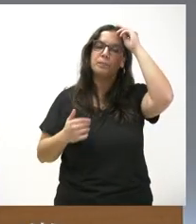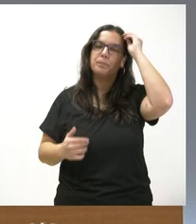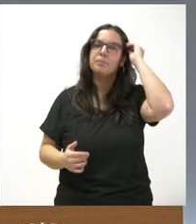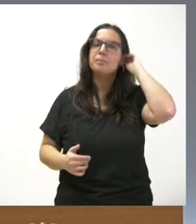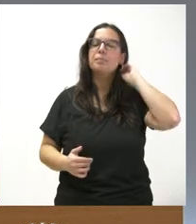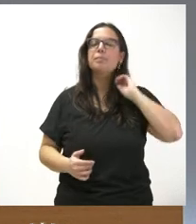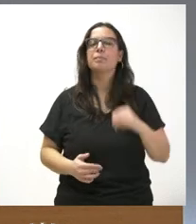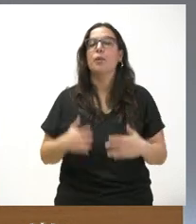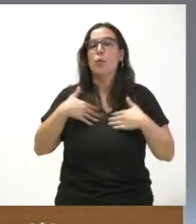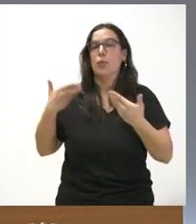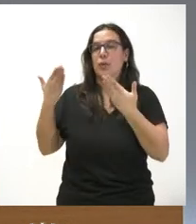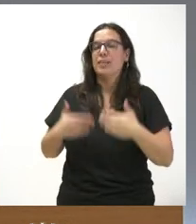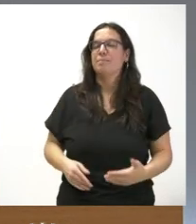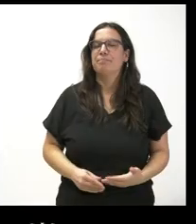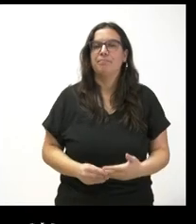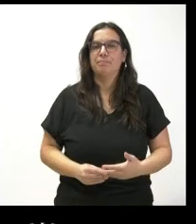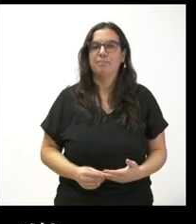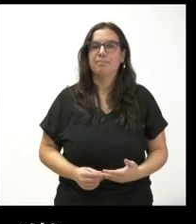opinión cuando quieras Carlos adelante